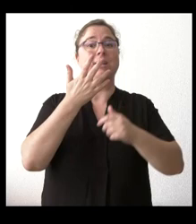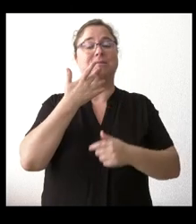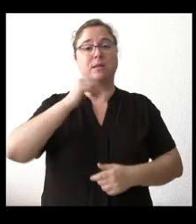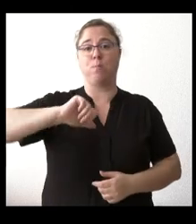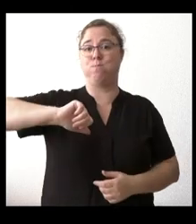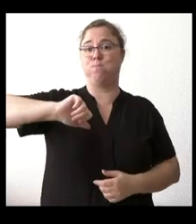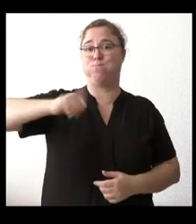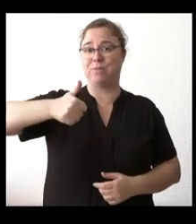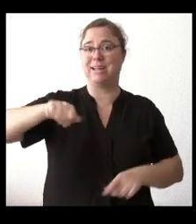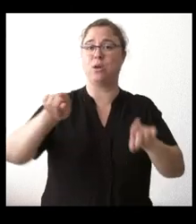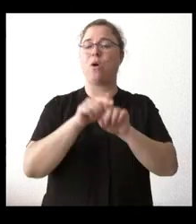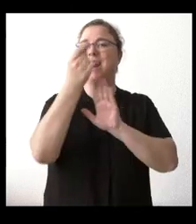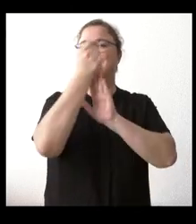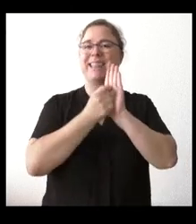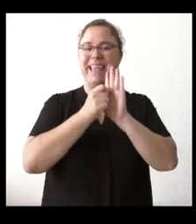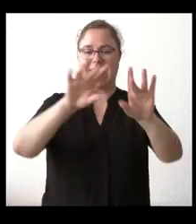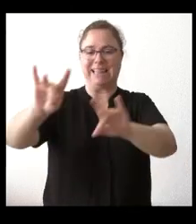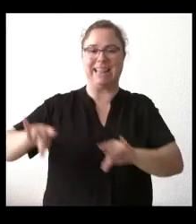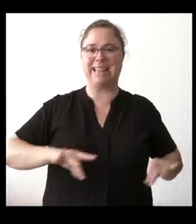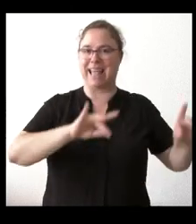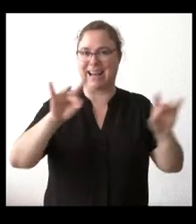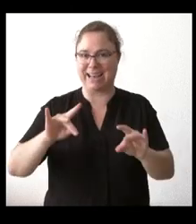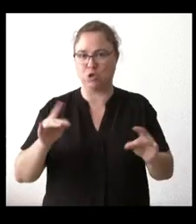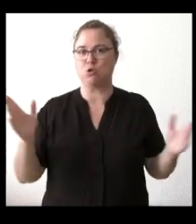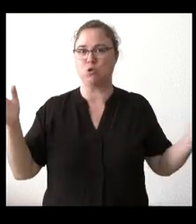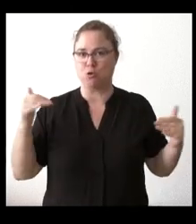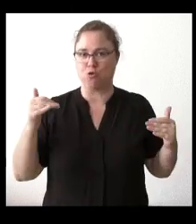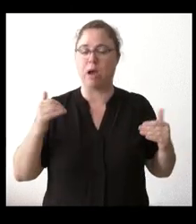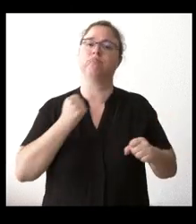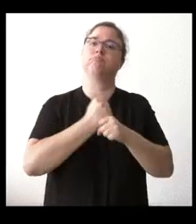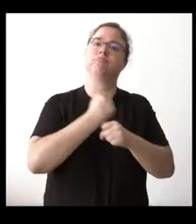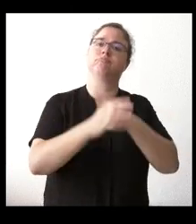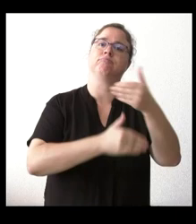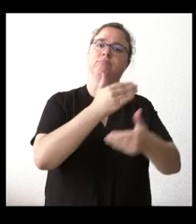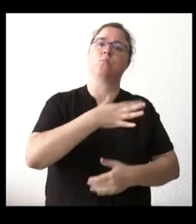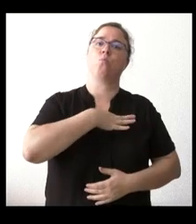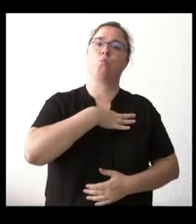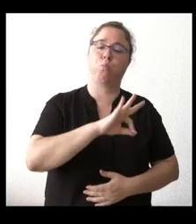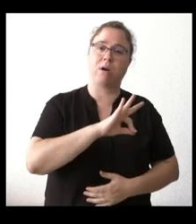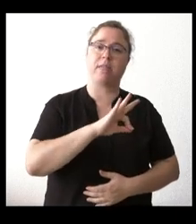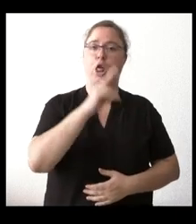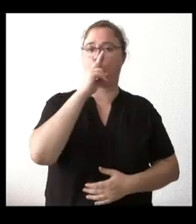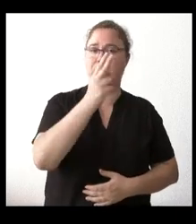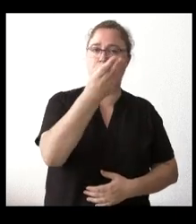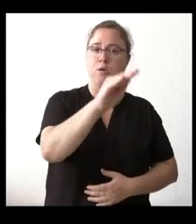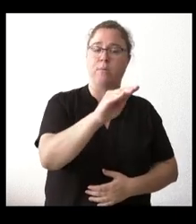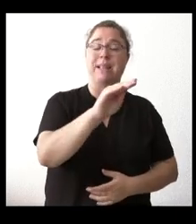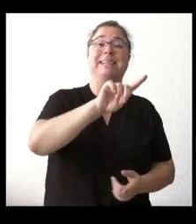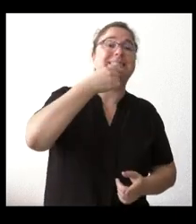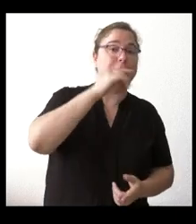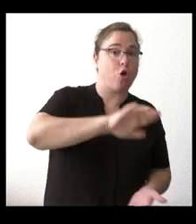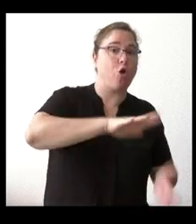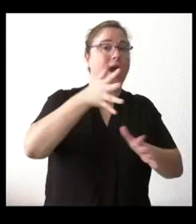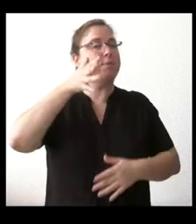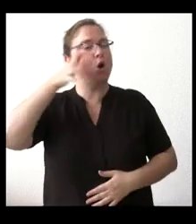ordenación detallada de sus terrenos puedan seguir trabajando en ello y que esos terrenos y territorios no pasen a ser rústicos eso